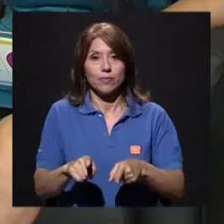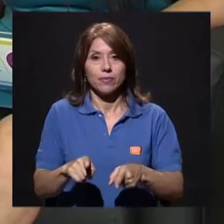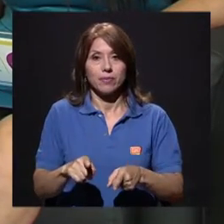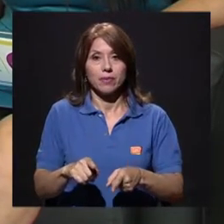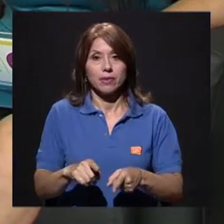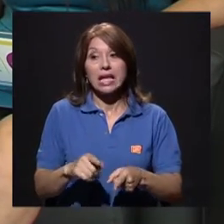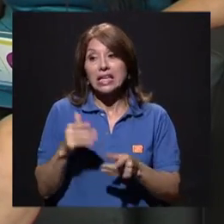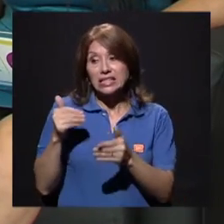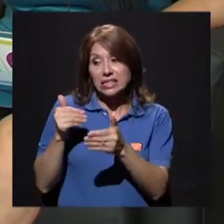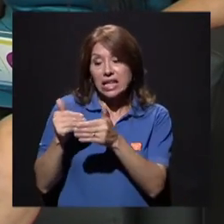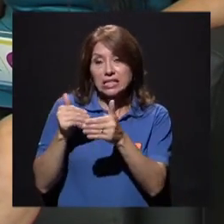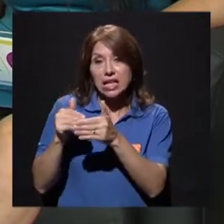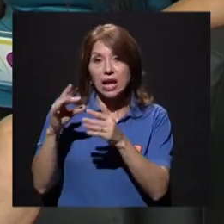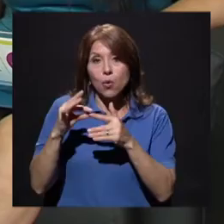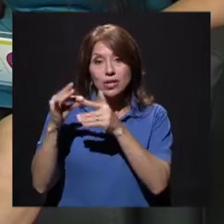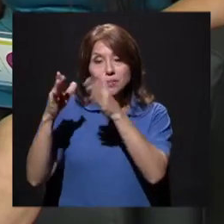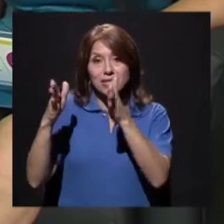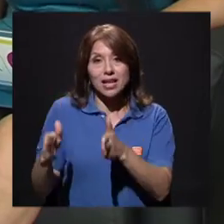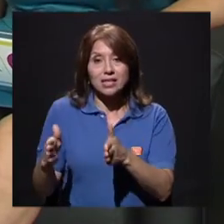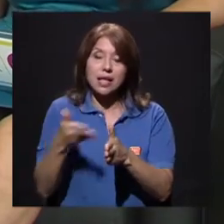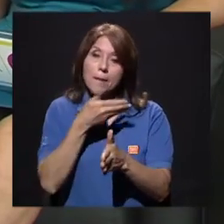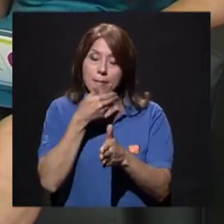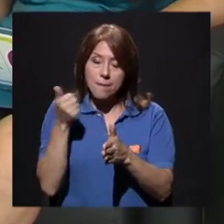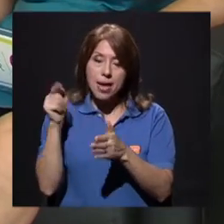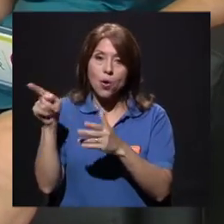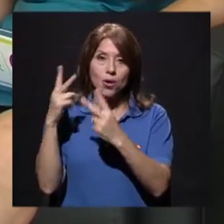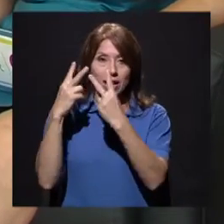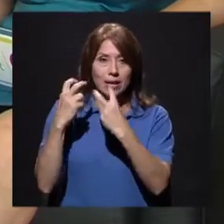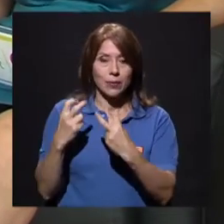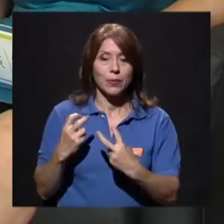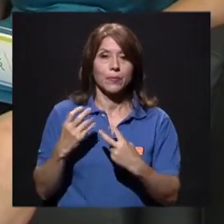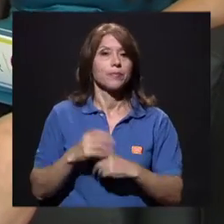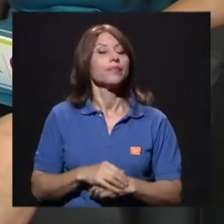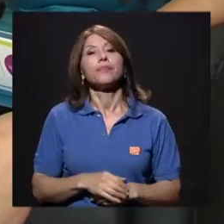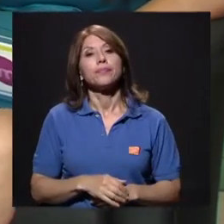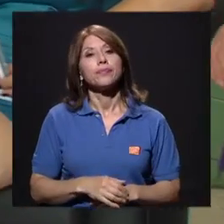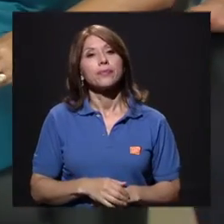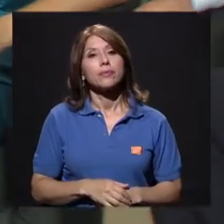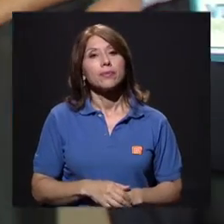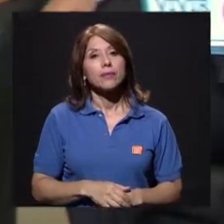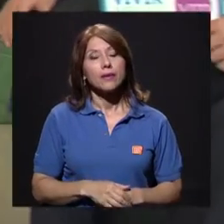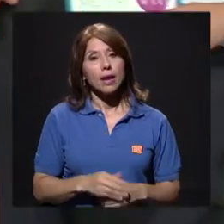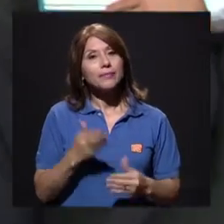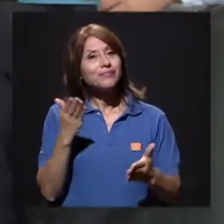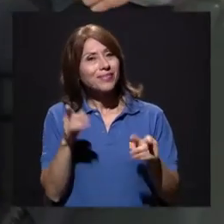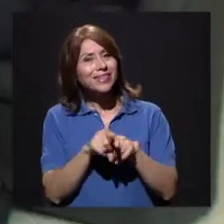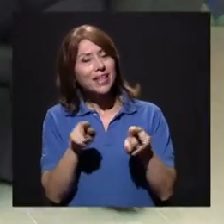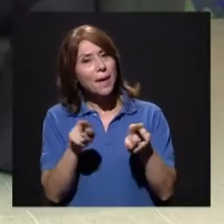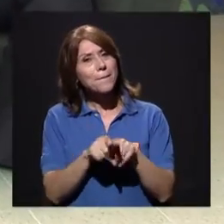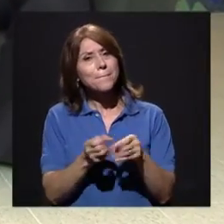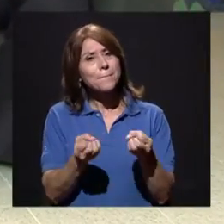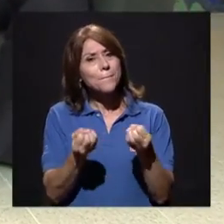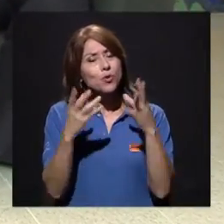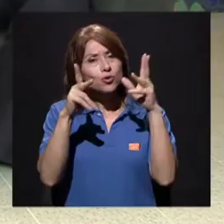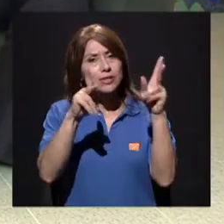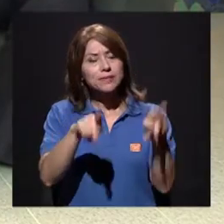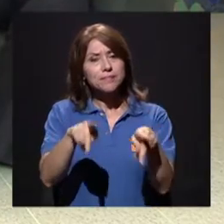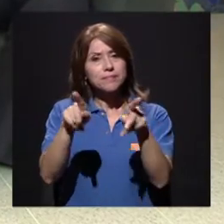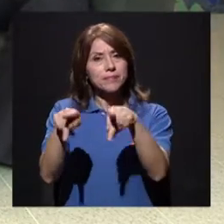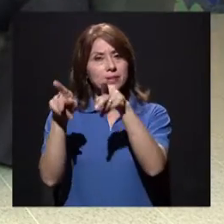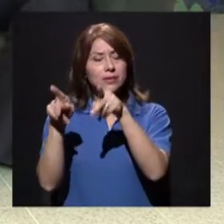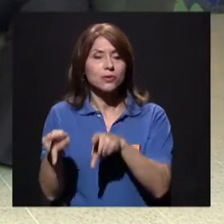Y si tenemos el especialista, con mucho más razón, que entre en juego él. Y es que tal vez muchas personas, que eso también se lo quería